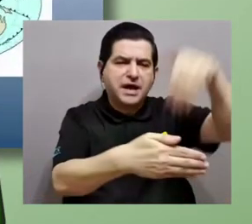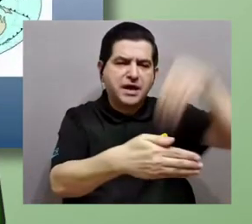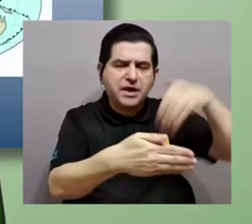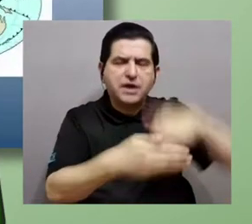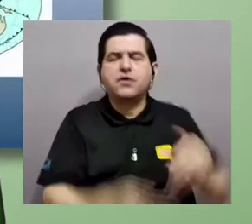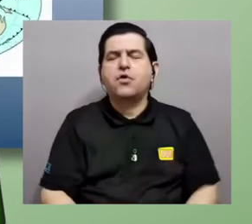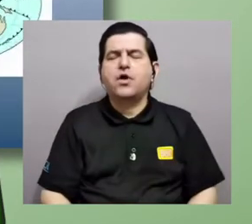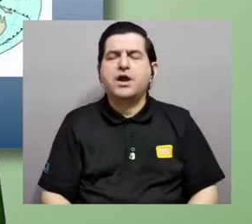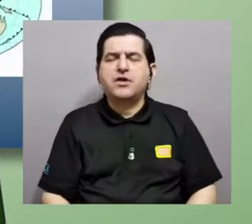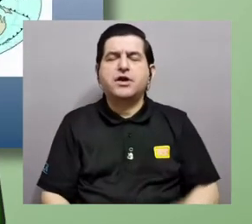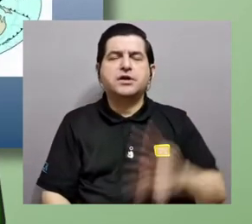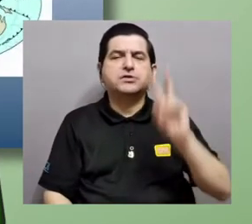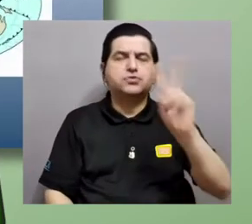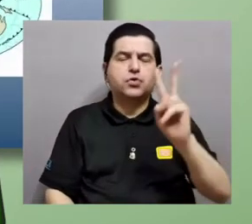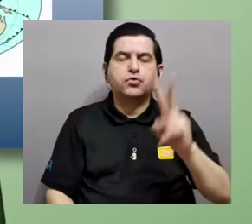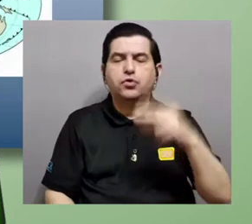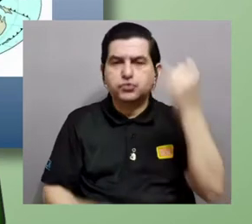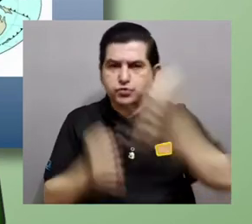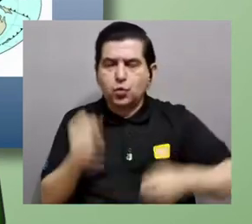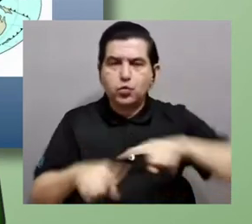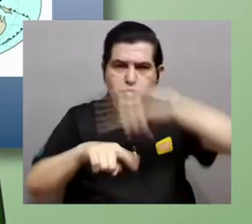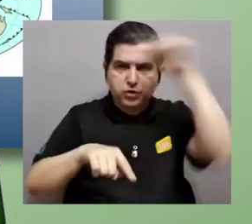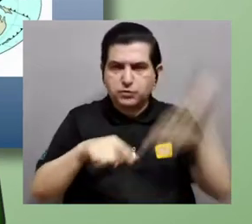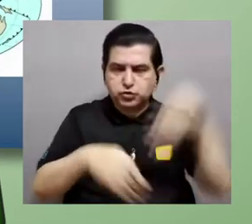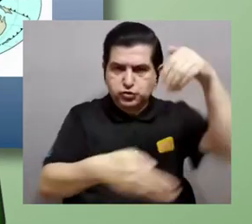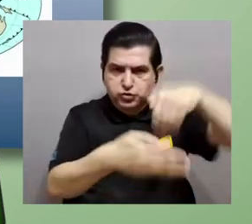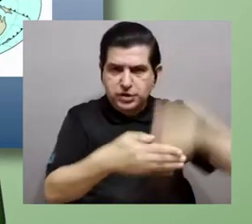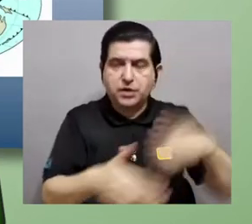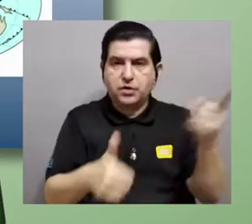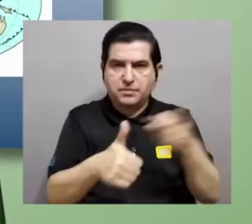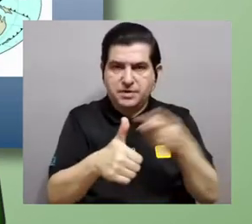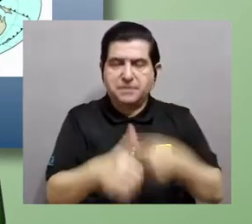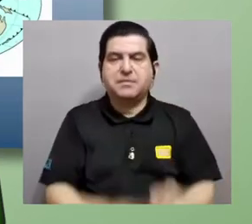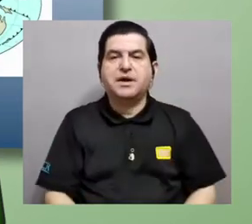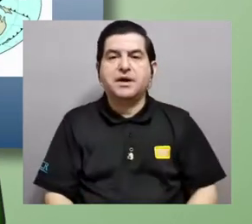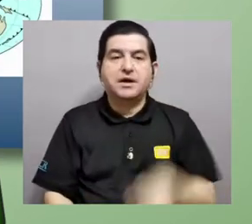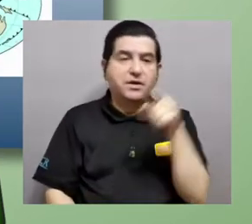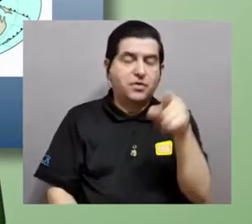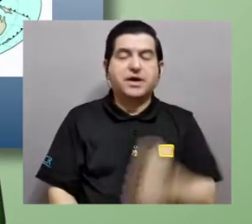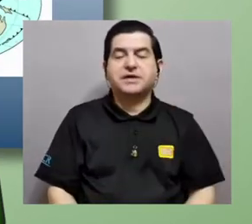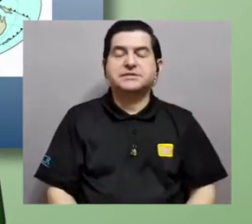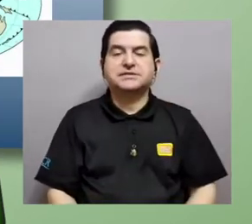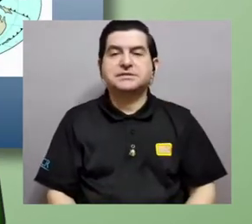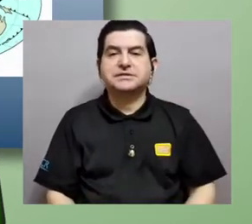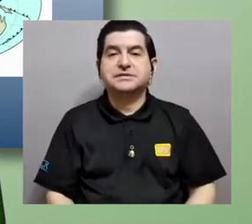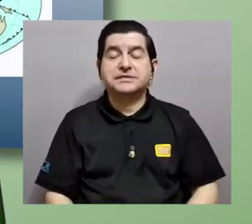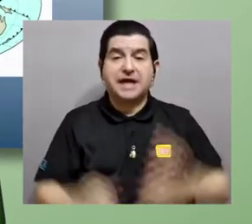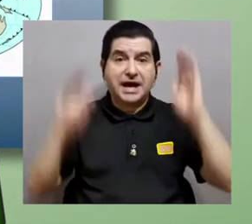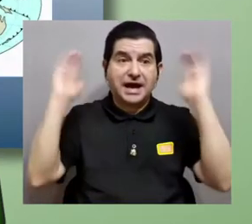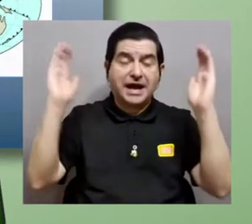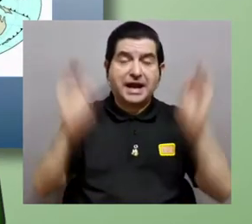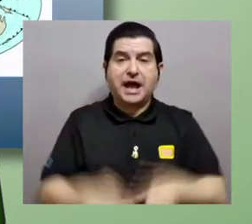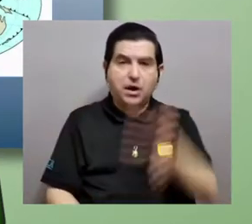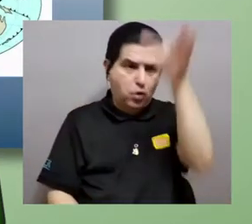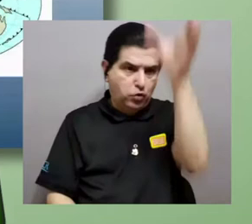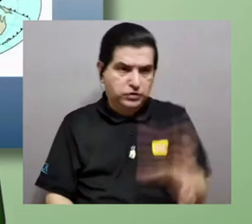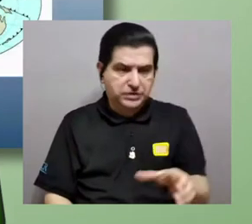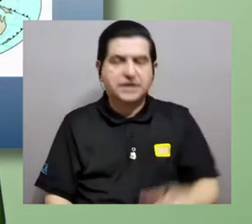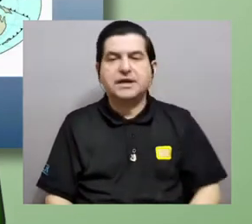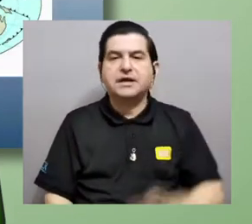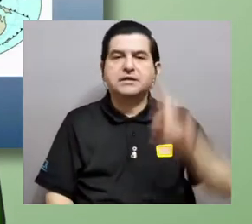puedo comentar los dos últimos ciclos. El primero, que se conoce como Rodinia, que es esta masa de supercontinentes